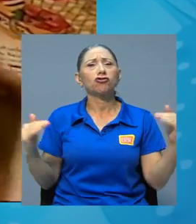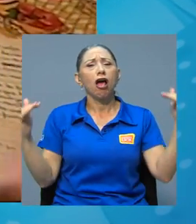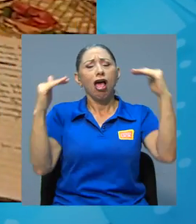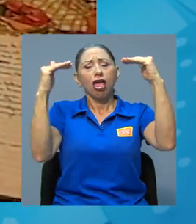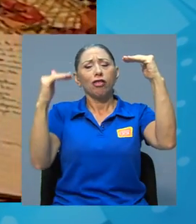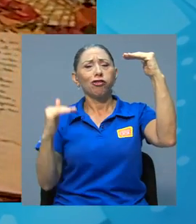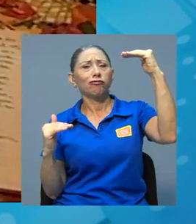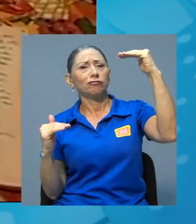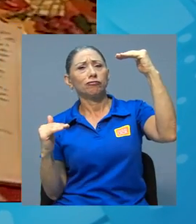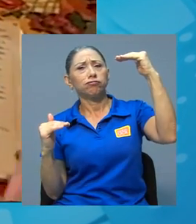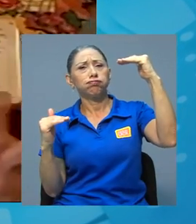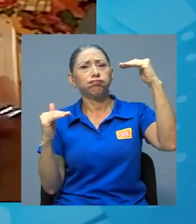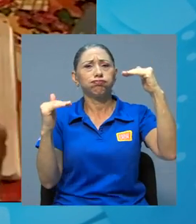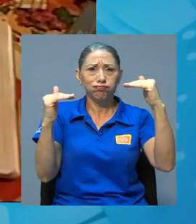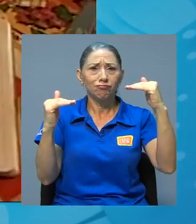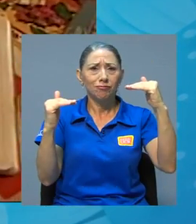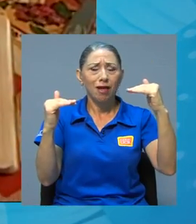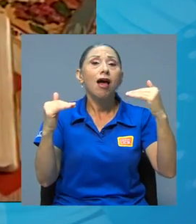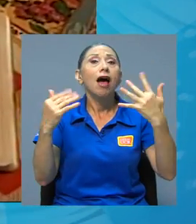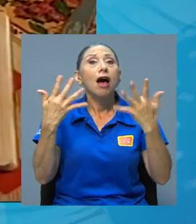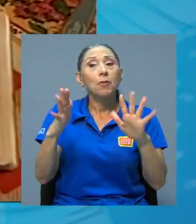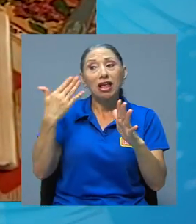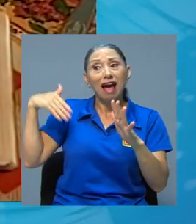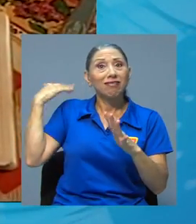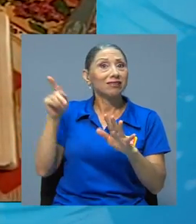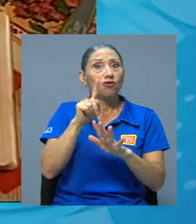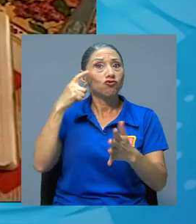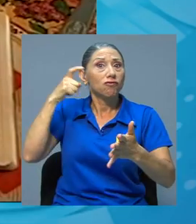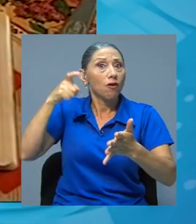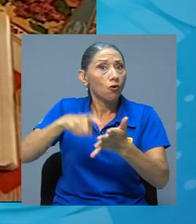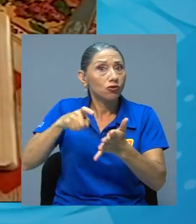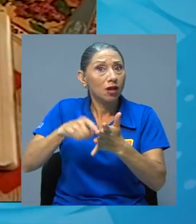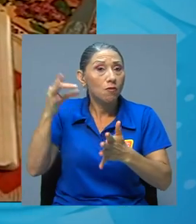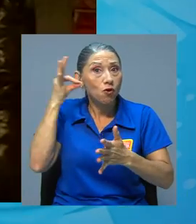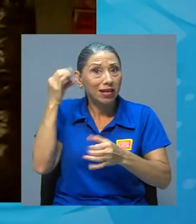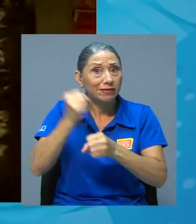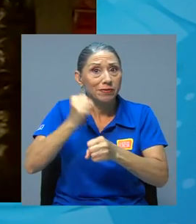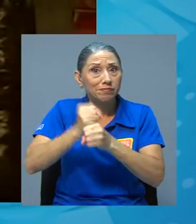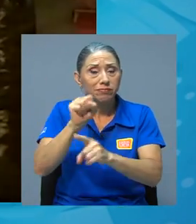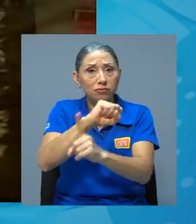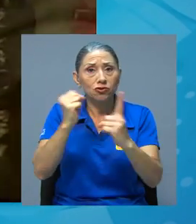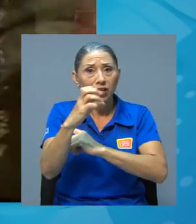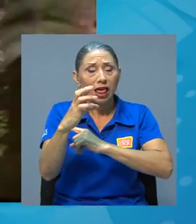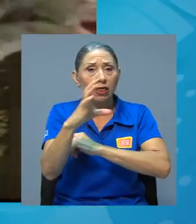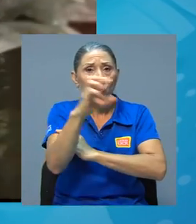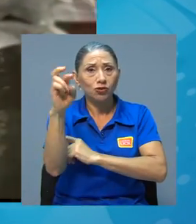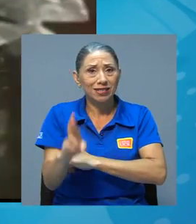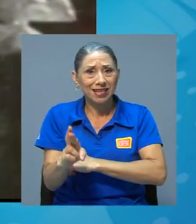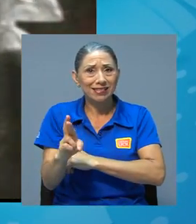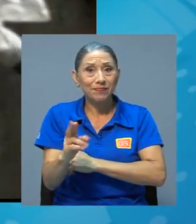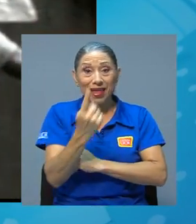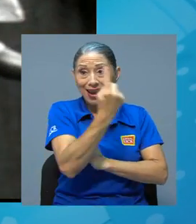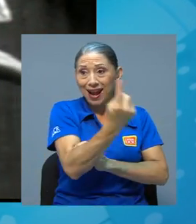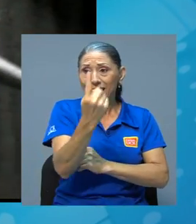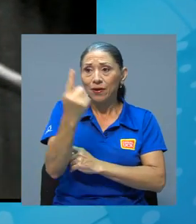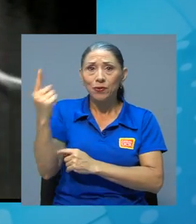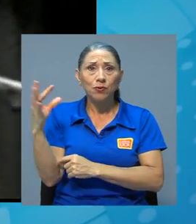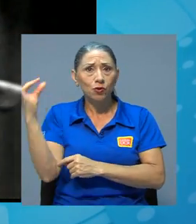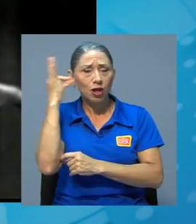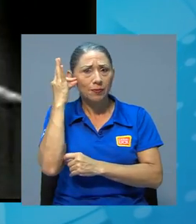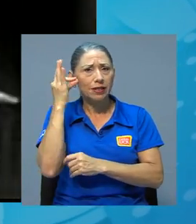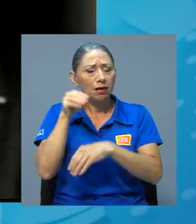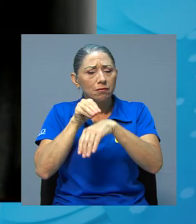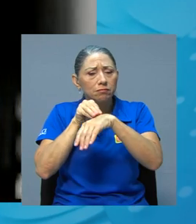reconocimiento de los aportes de las mujeres a la sociedad costarricense. Cada una de estas mujeres marcó a muchas